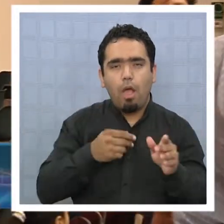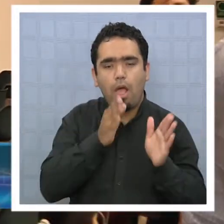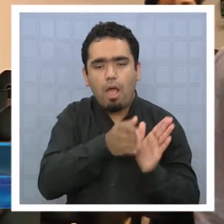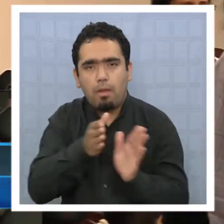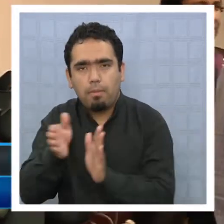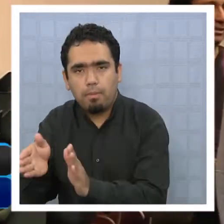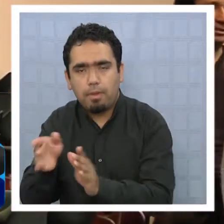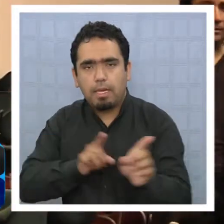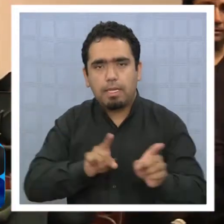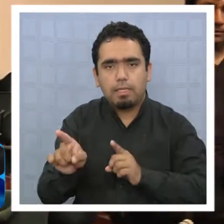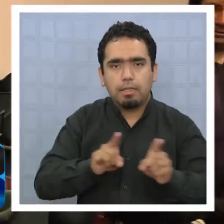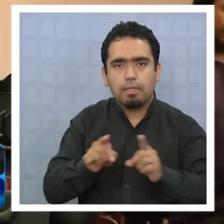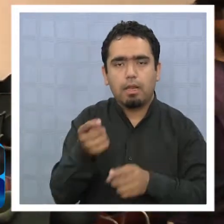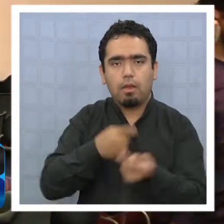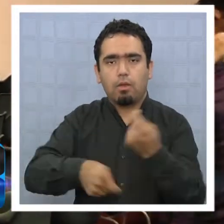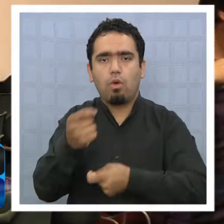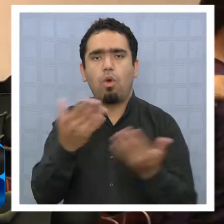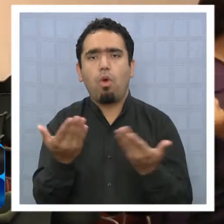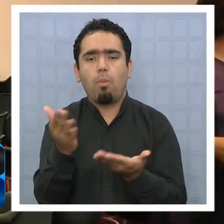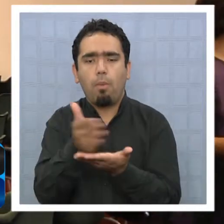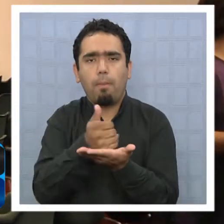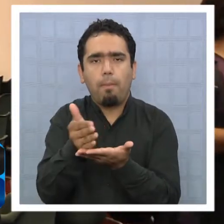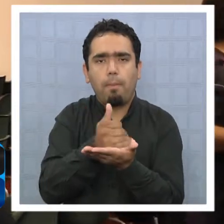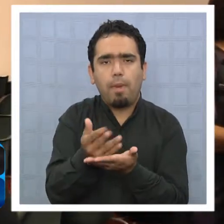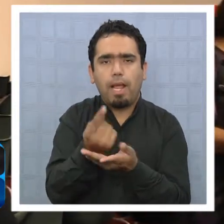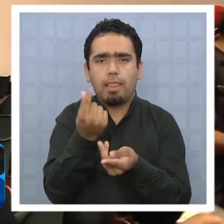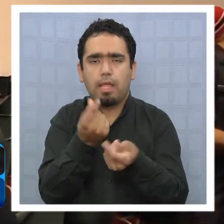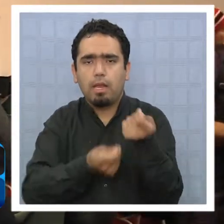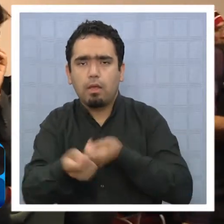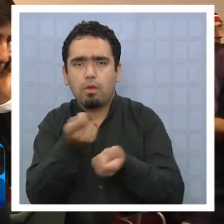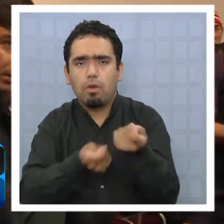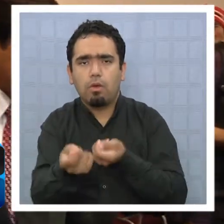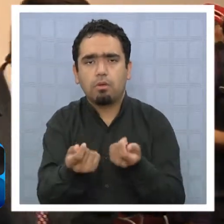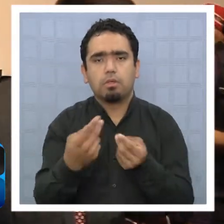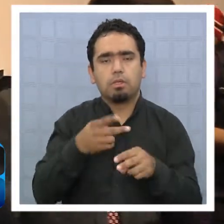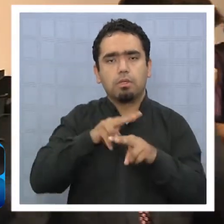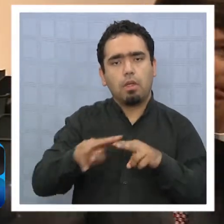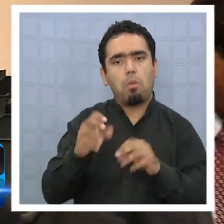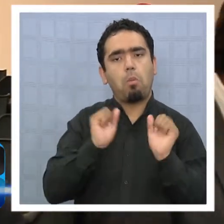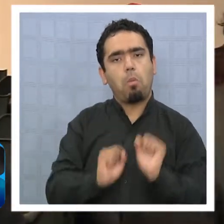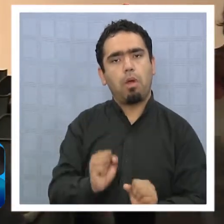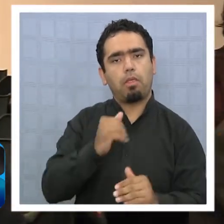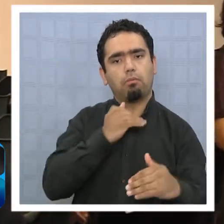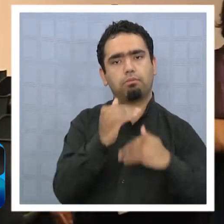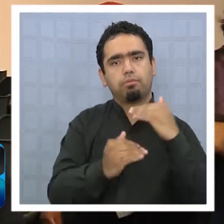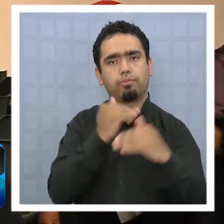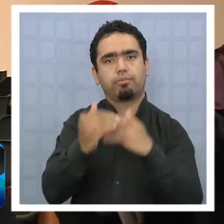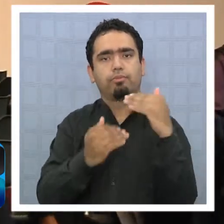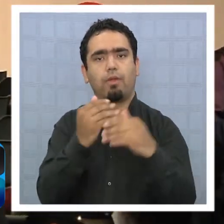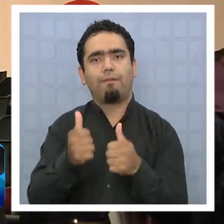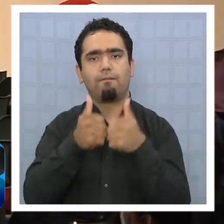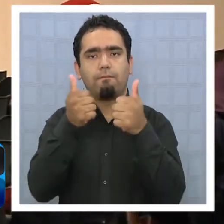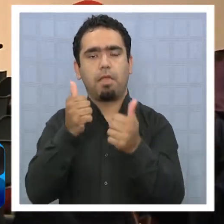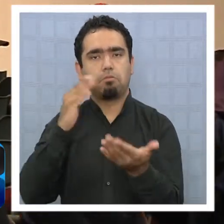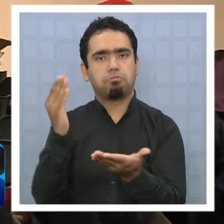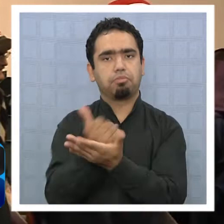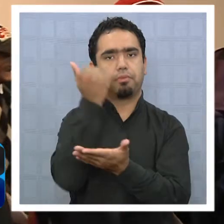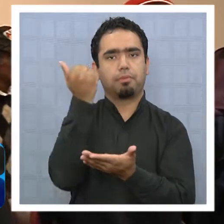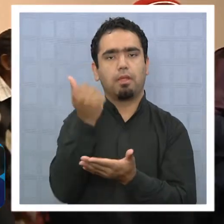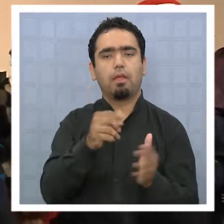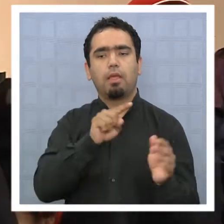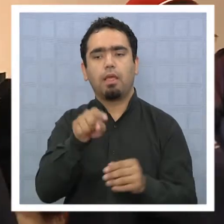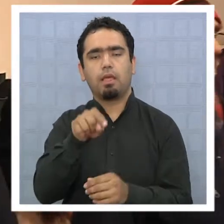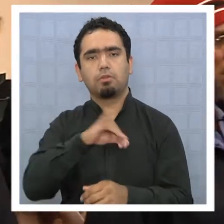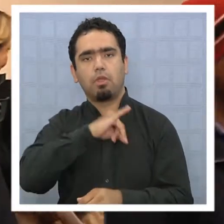cómo desarrollarlo, cómo llevar a cabo un plan de negocio que le permita llevar a cabo este emprendimiento de forma exitosa y que se transforme